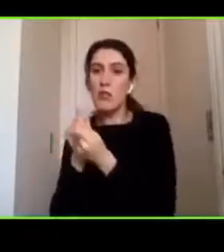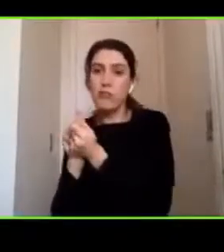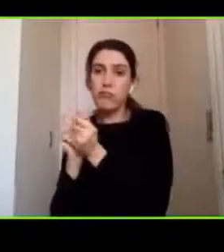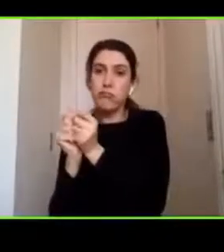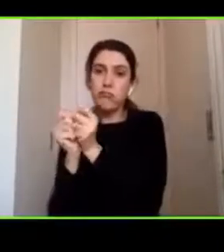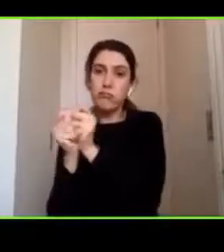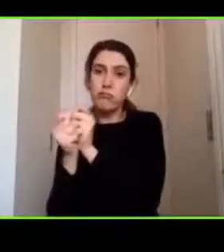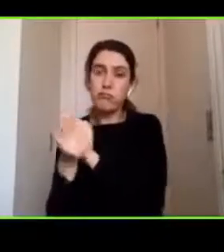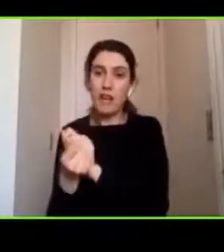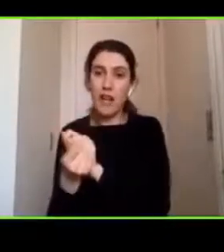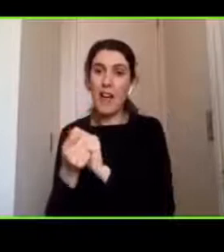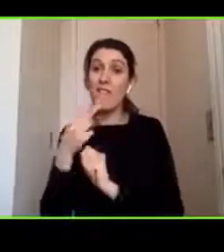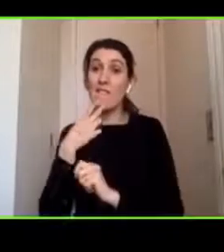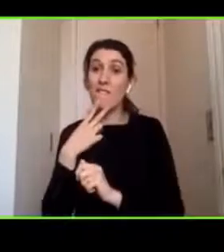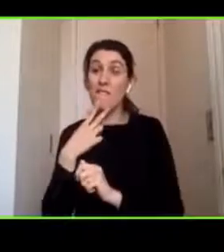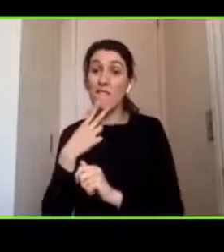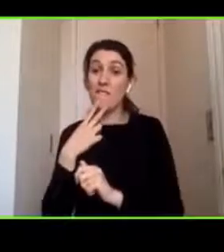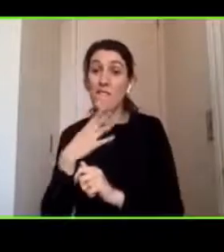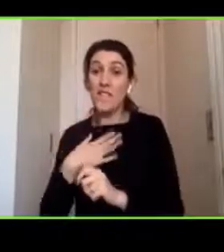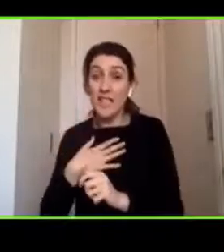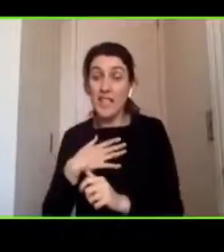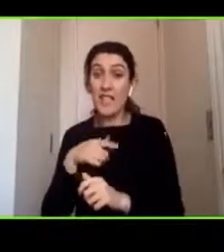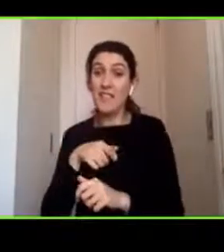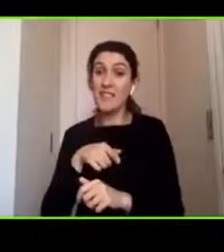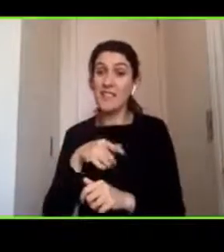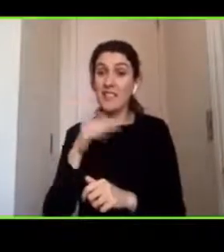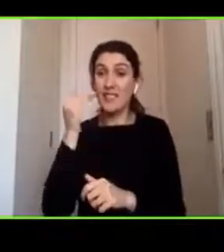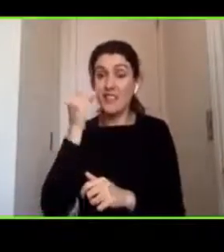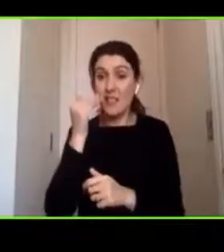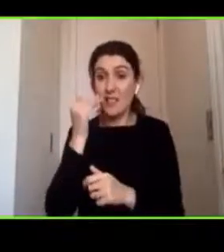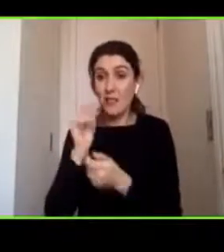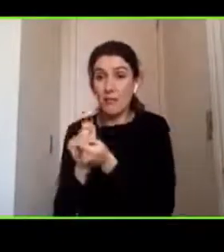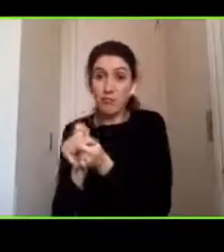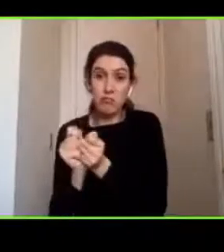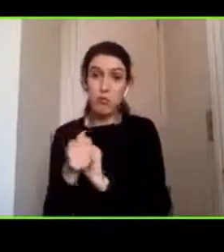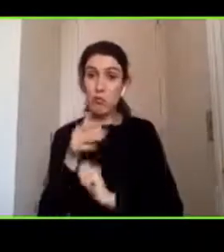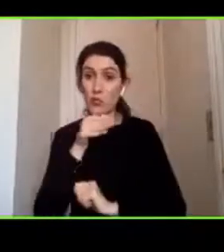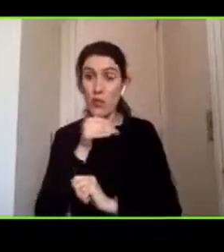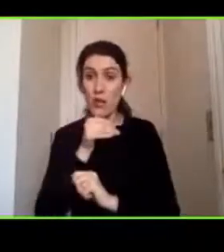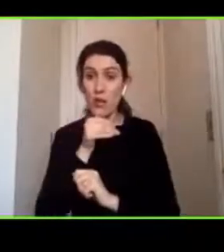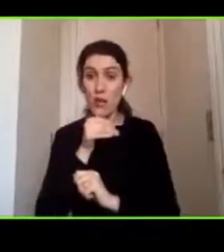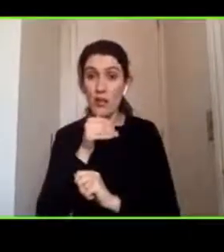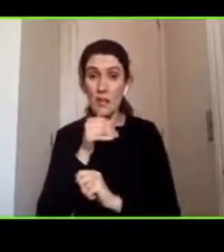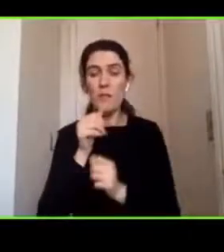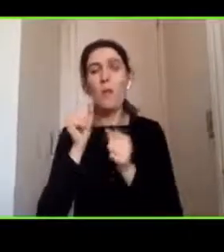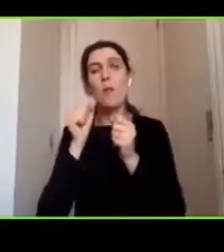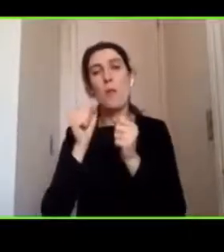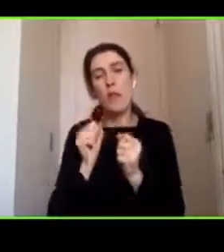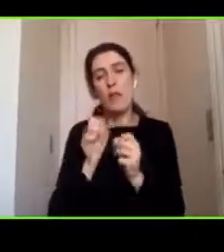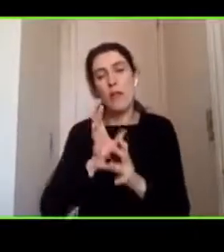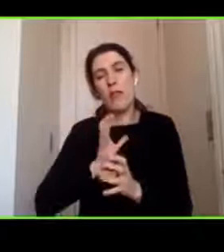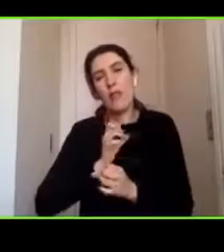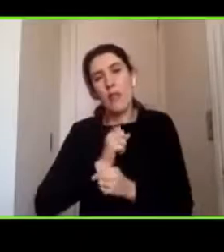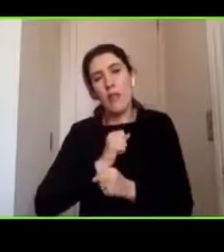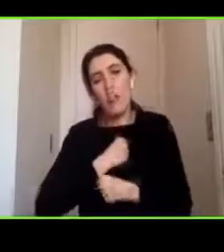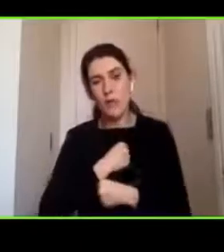vida a este nuevo niño efectivamente pueden sufrir de depresión